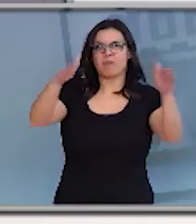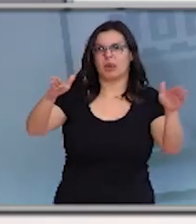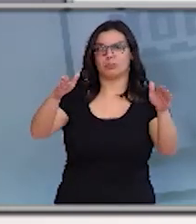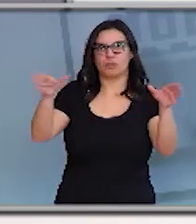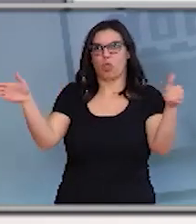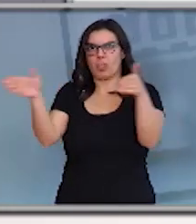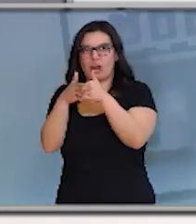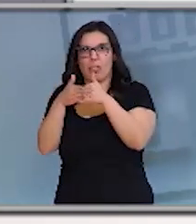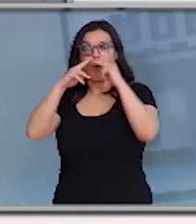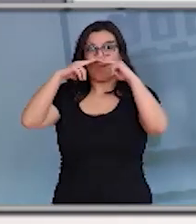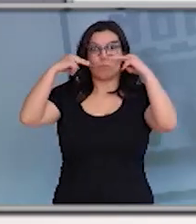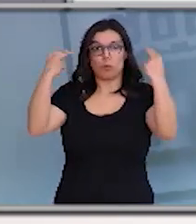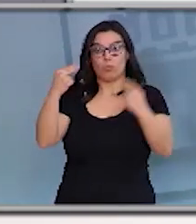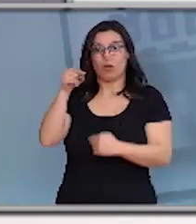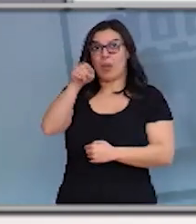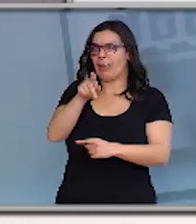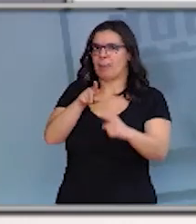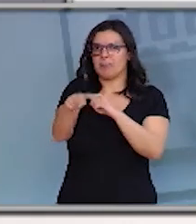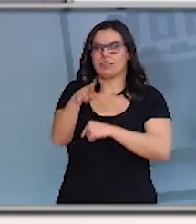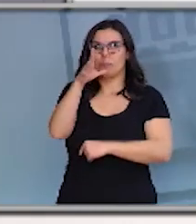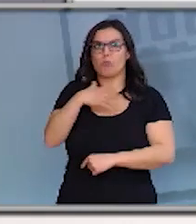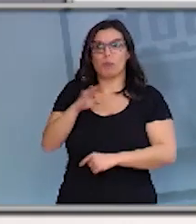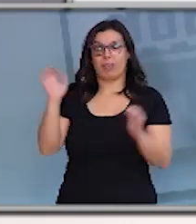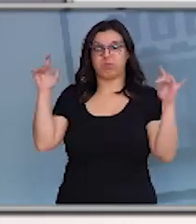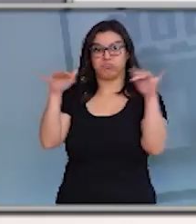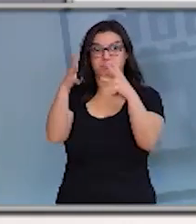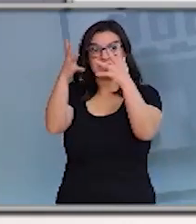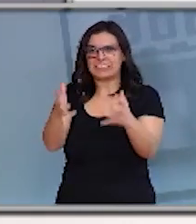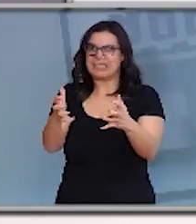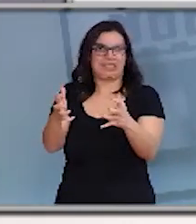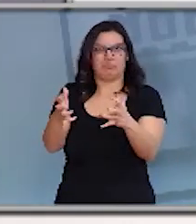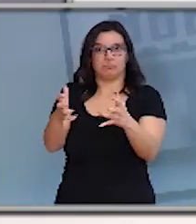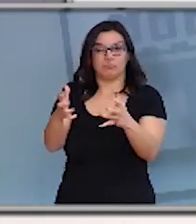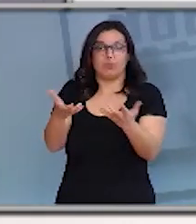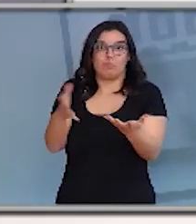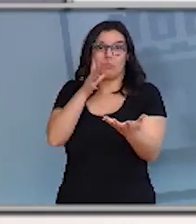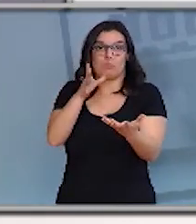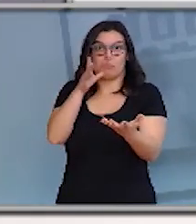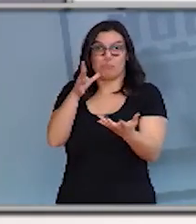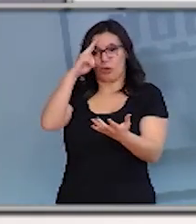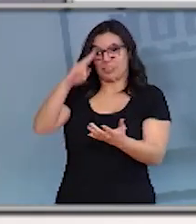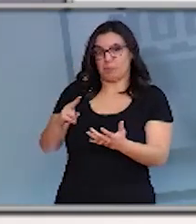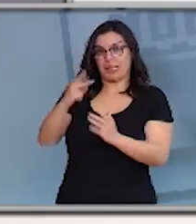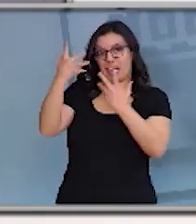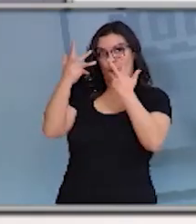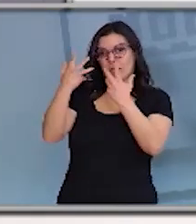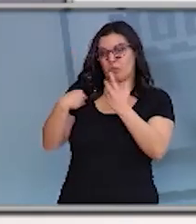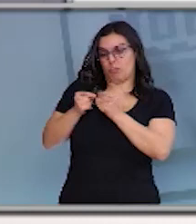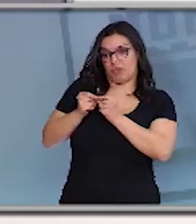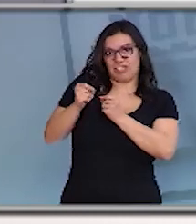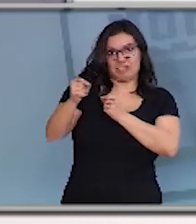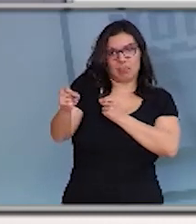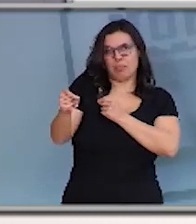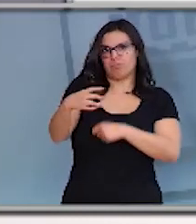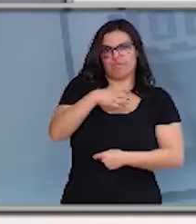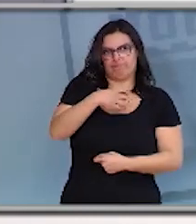cerrado en que podan producirse concentraciones de persoas que non permitan respetar as recomendaciónes sanitarias